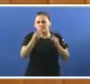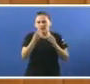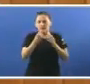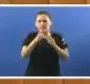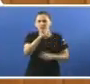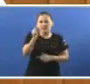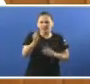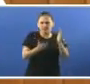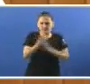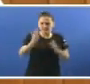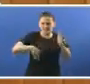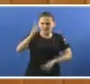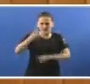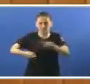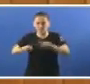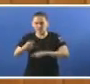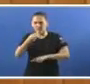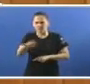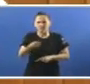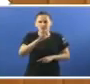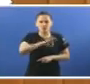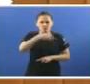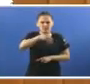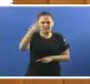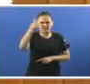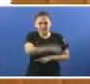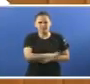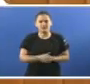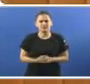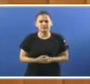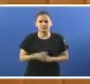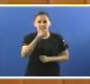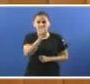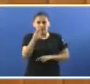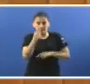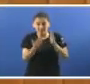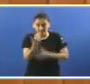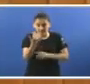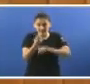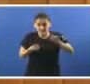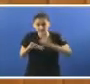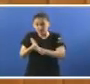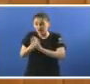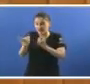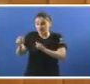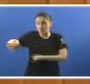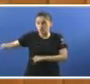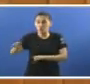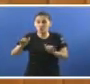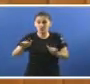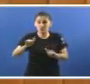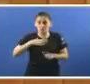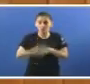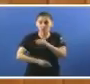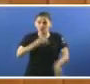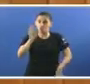cem días de media Trasladado por parte do presidente Cen días de media fan que vostedes nin siquera teñan a capacidade